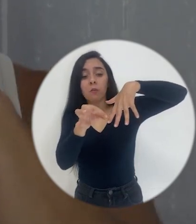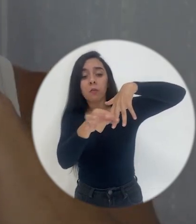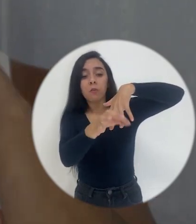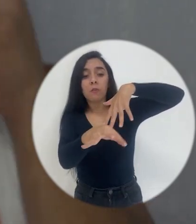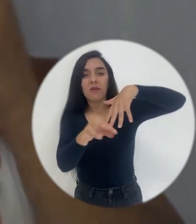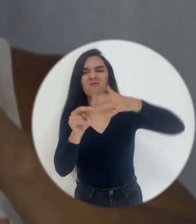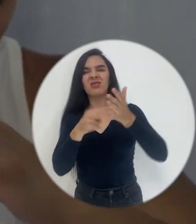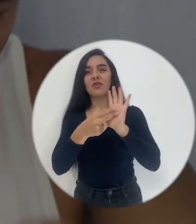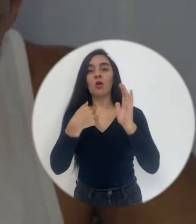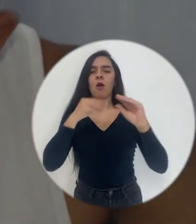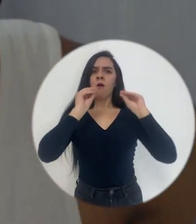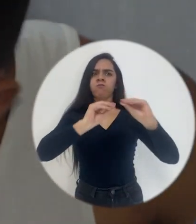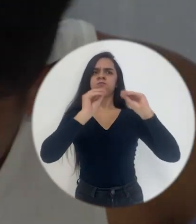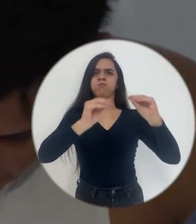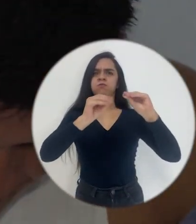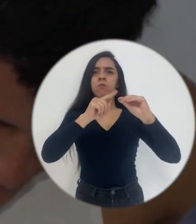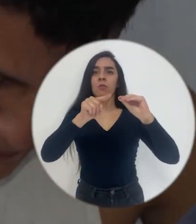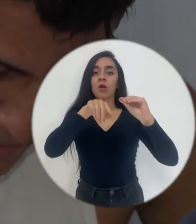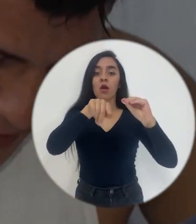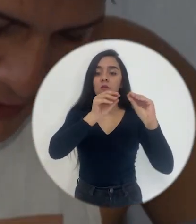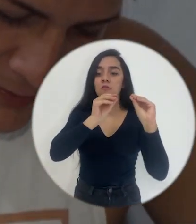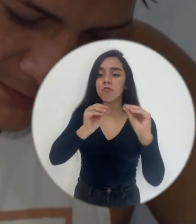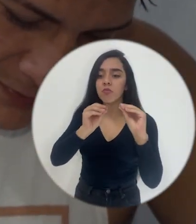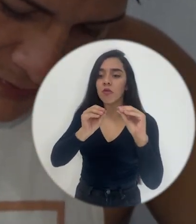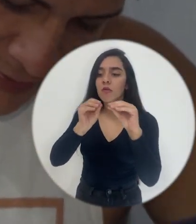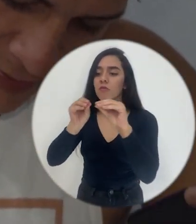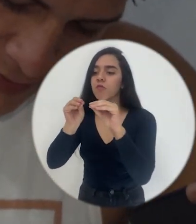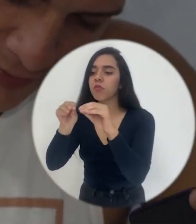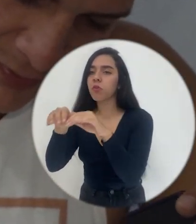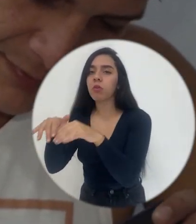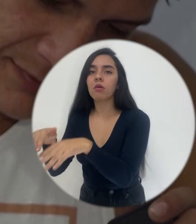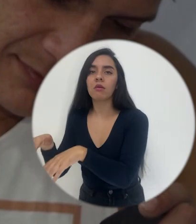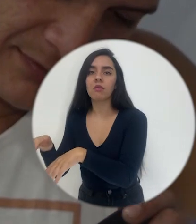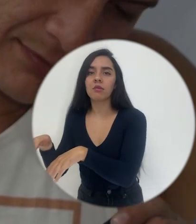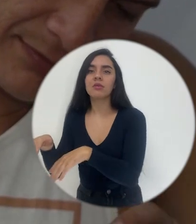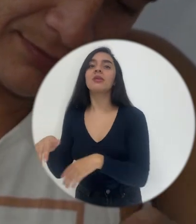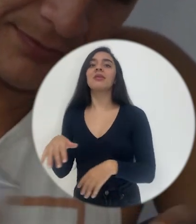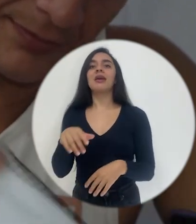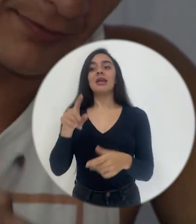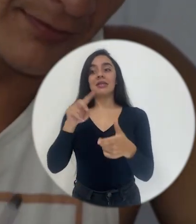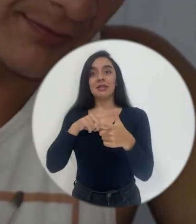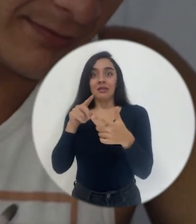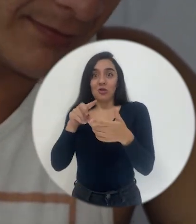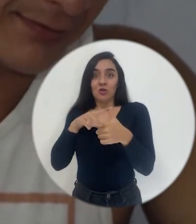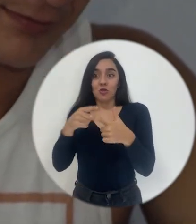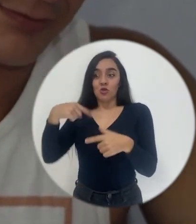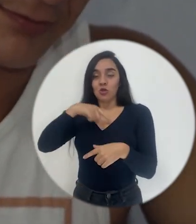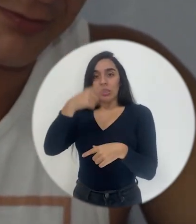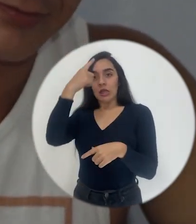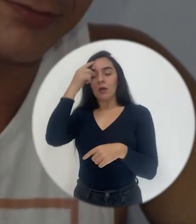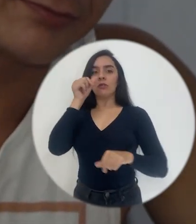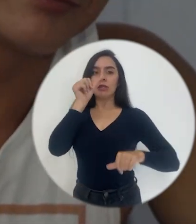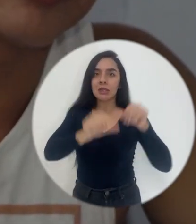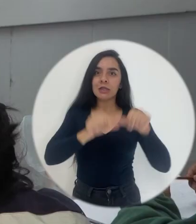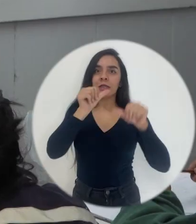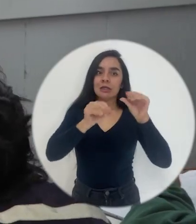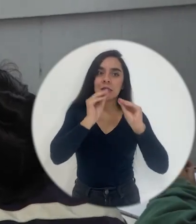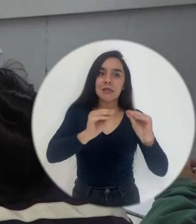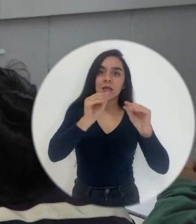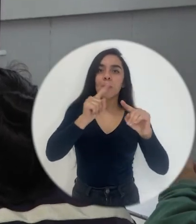Pero también, gracias a Dios, consideramos que el esfuerzo se hizo y se hizo bastante bien.